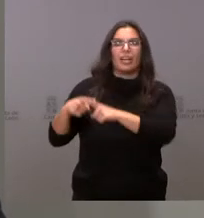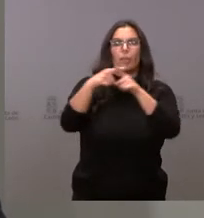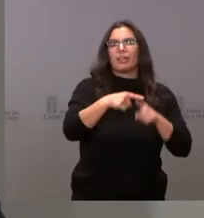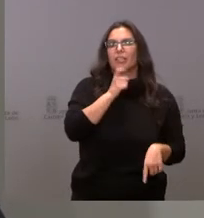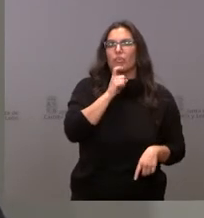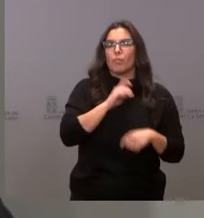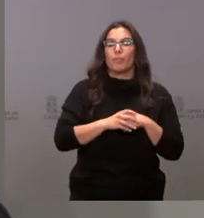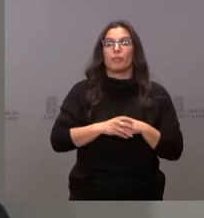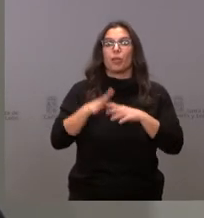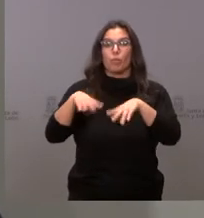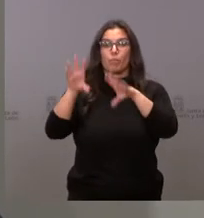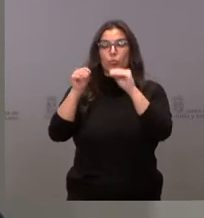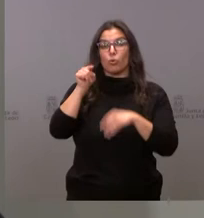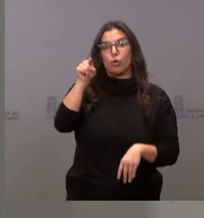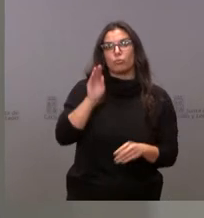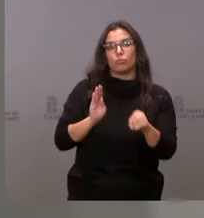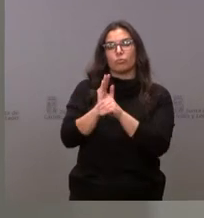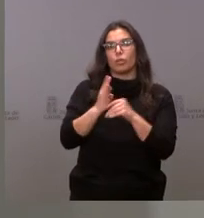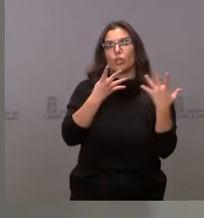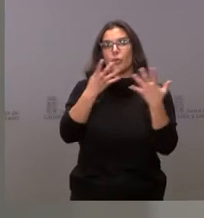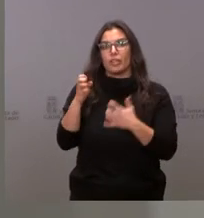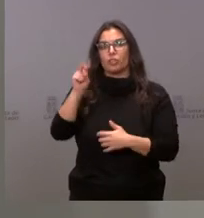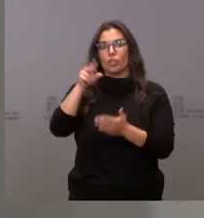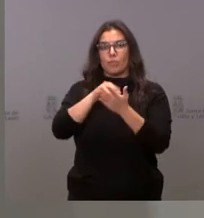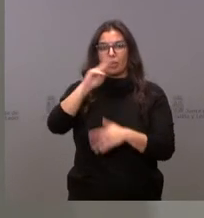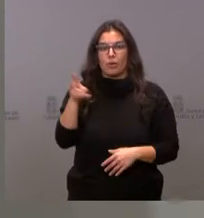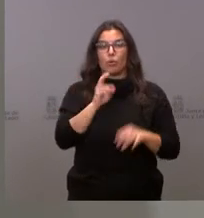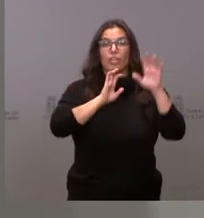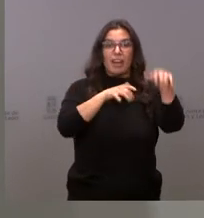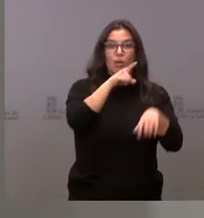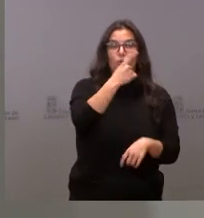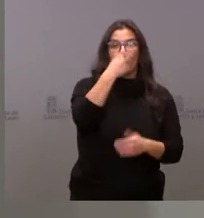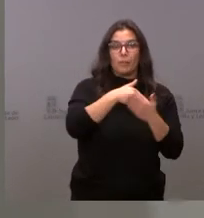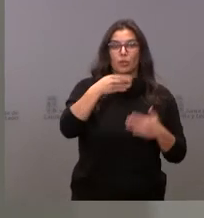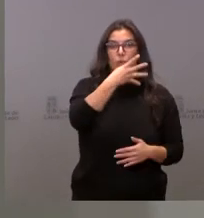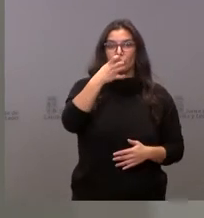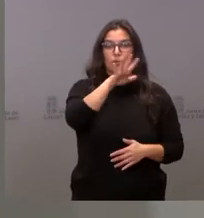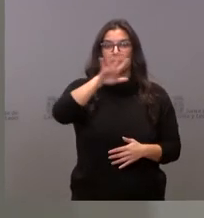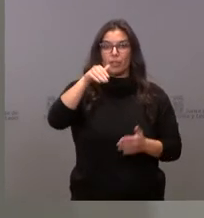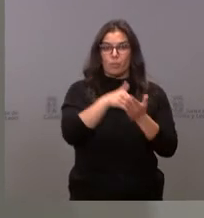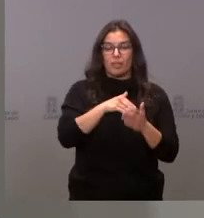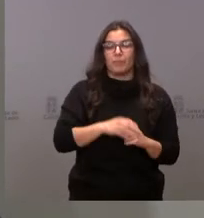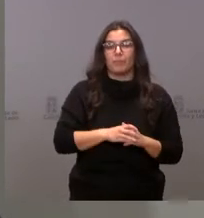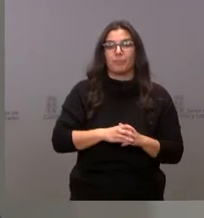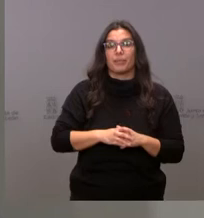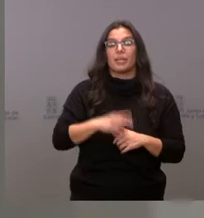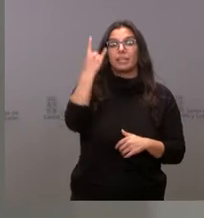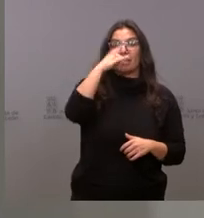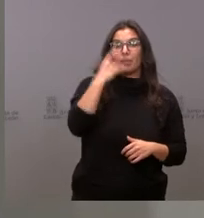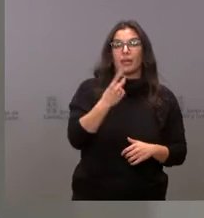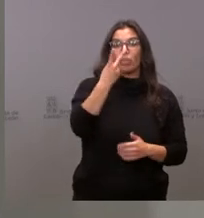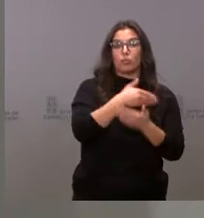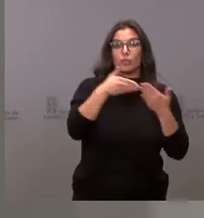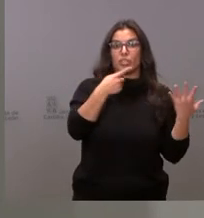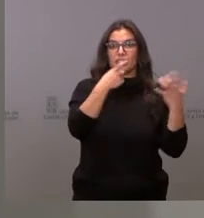manera. La Universidad de Burgos va a recibir 912.000 euros, la de León 1.455.000, la de Salamanca 2